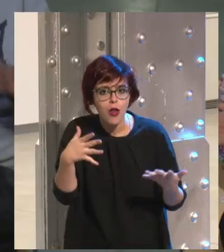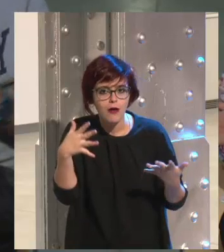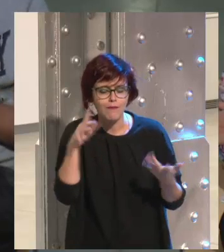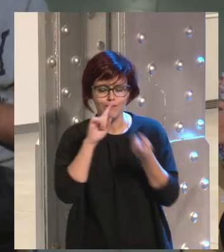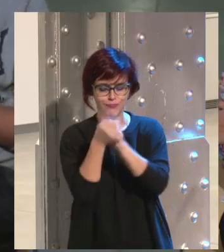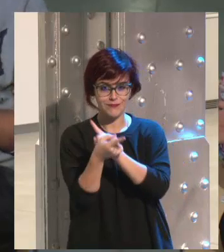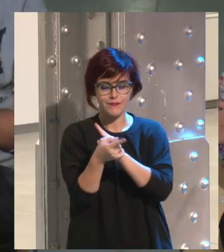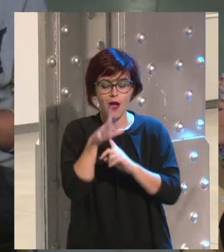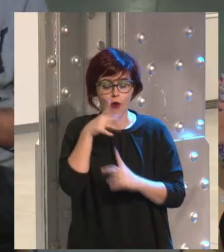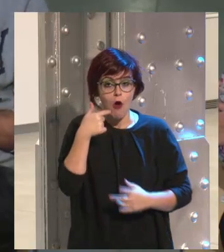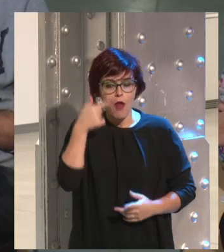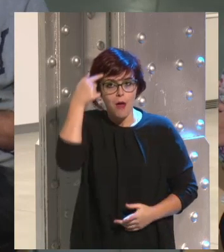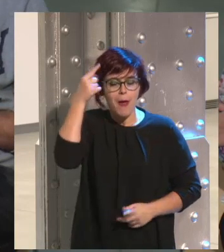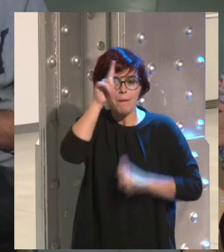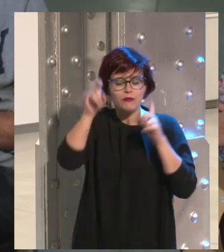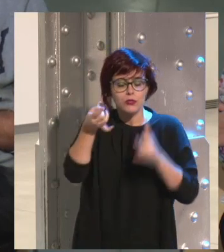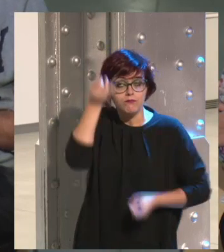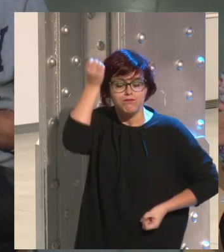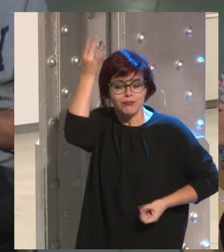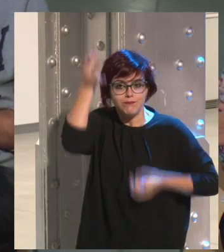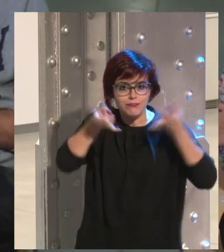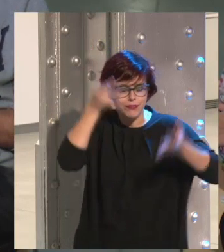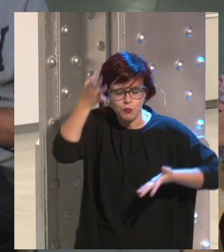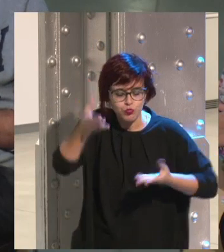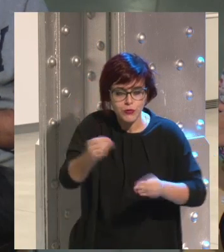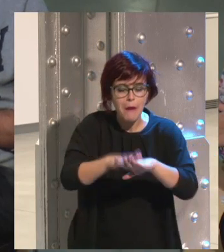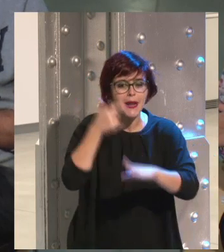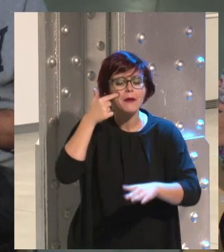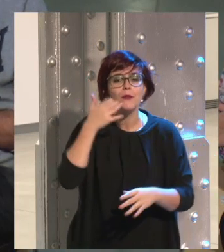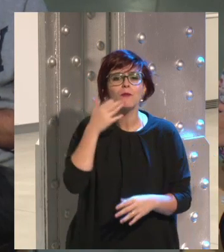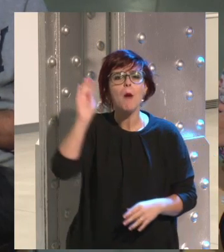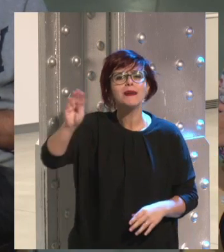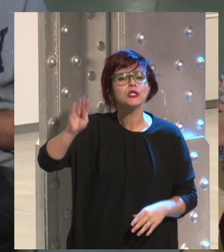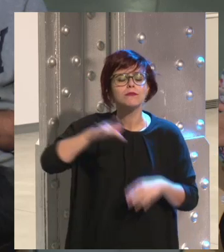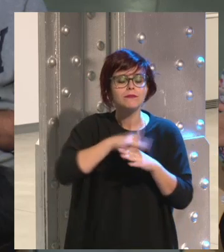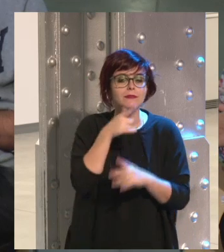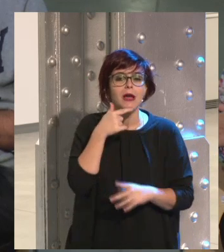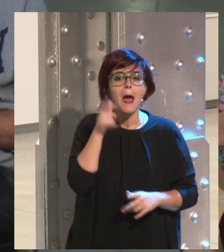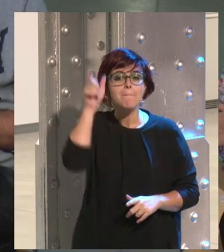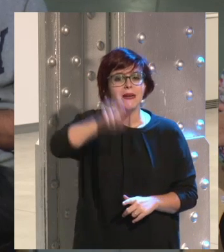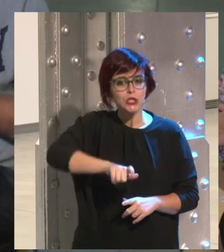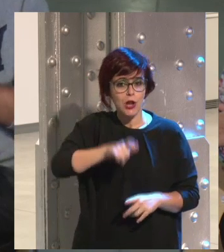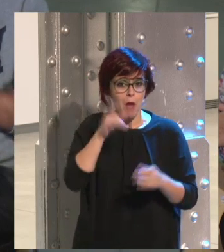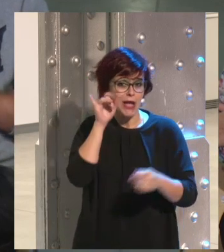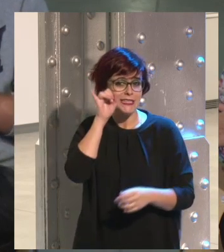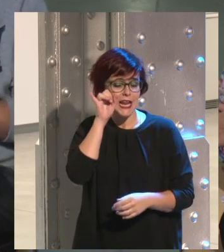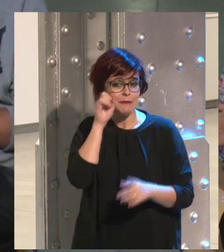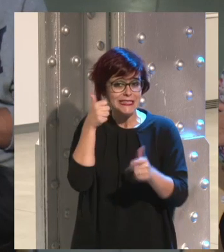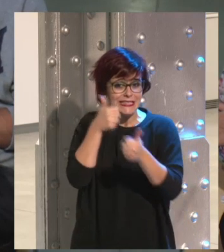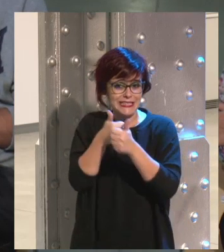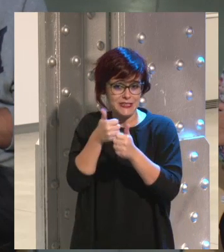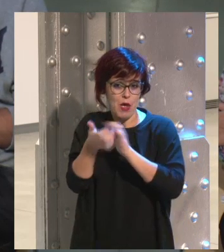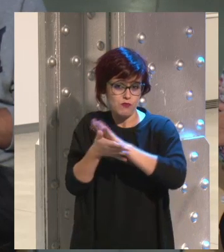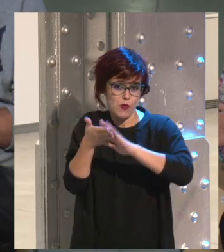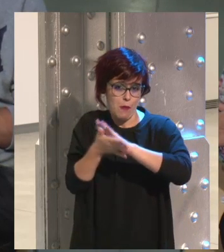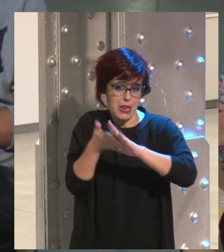pero miles de preguntas ahora mismo. Vamos a hablar de números, ¿vale? La persona que tiene más seguidores en Instagram, que es, por cierto, mi